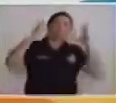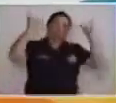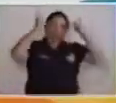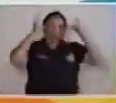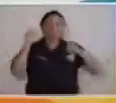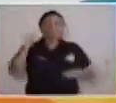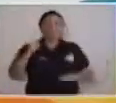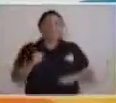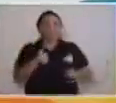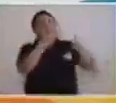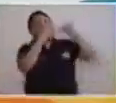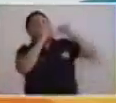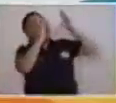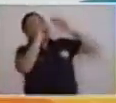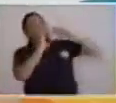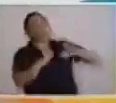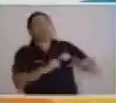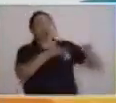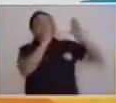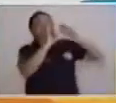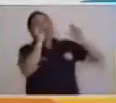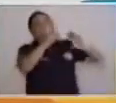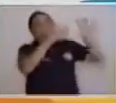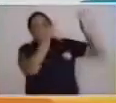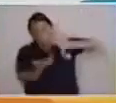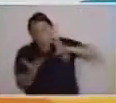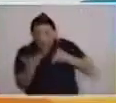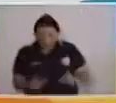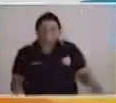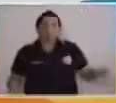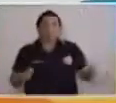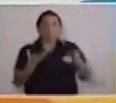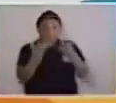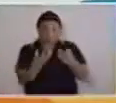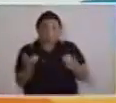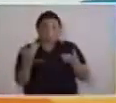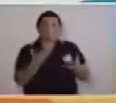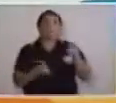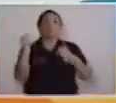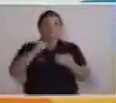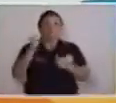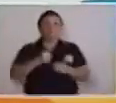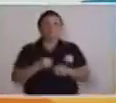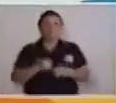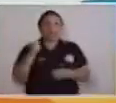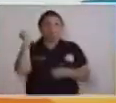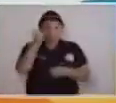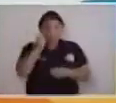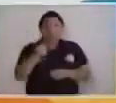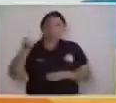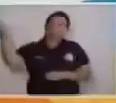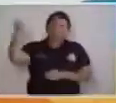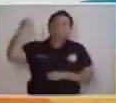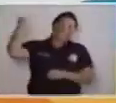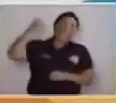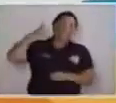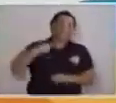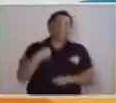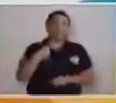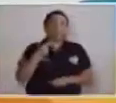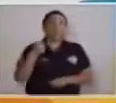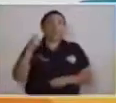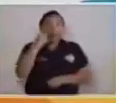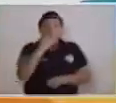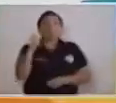vaca. La vaca sí quiere tomarse el agua. El agua sí quiere apagar el fuego. El fuego sí quiere quemar el palo. El palo sí quiere